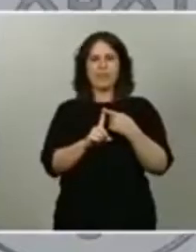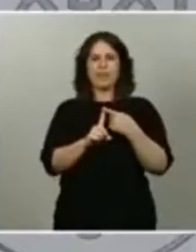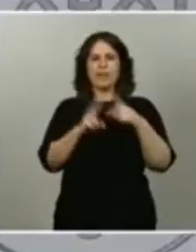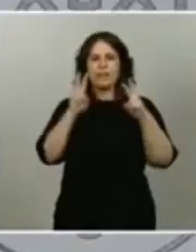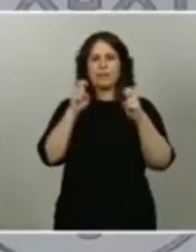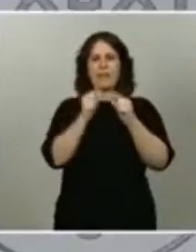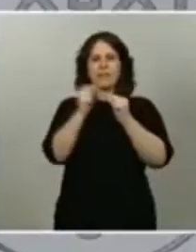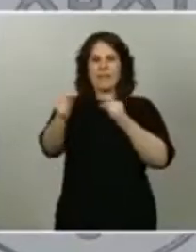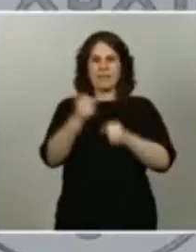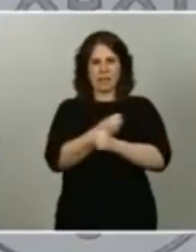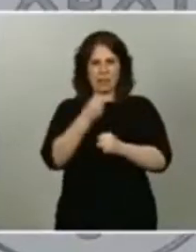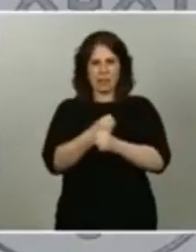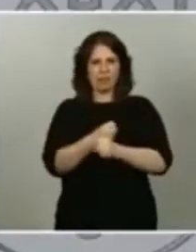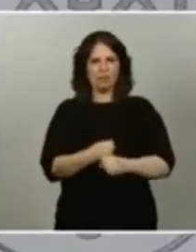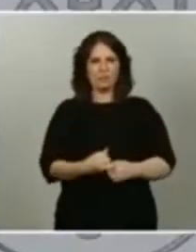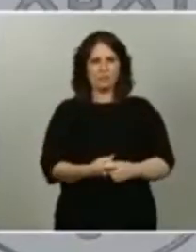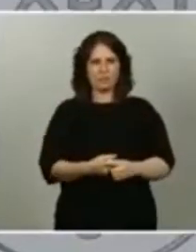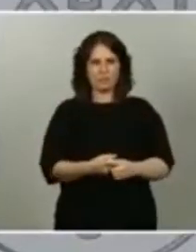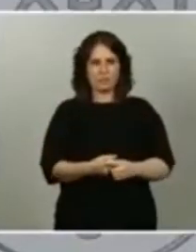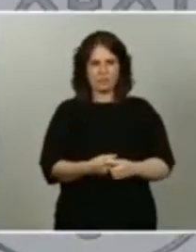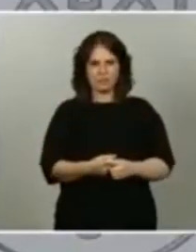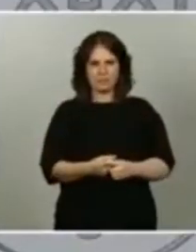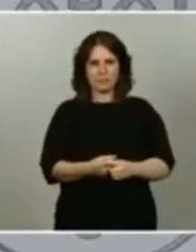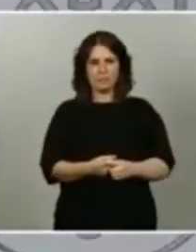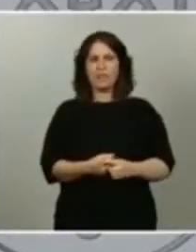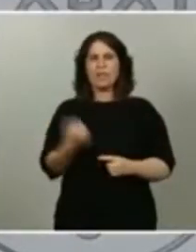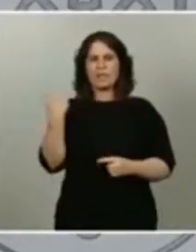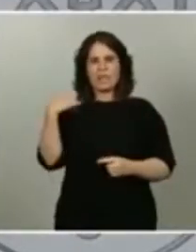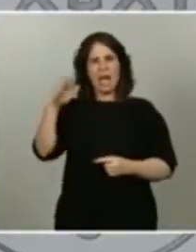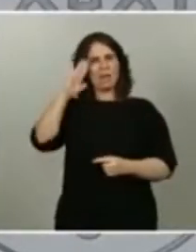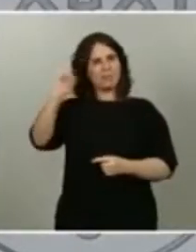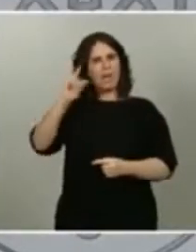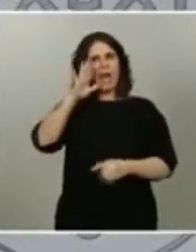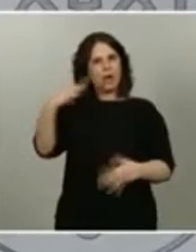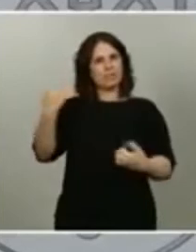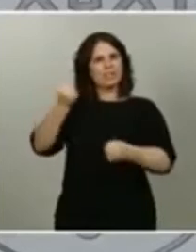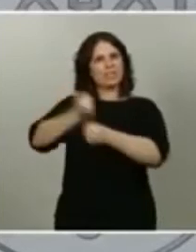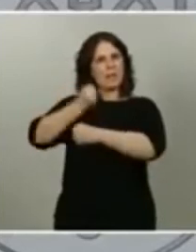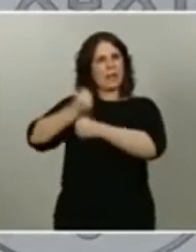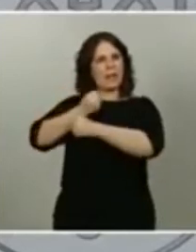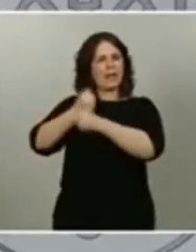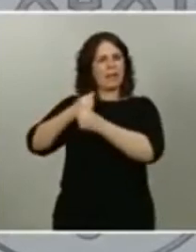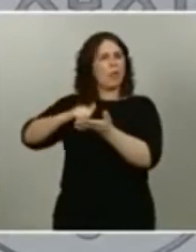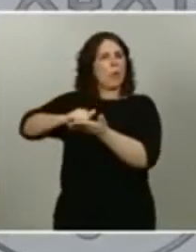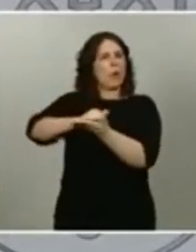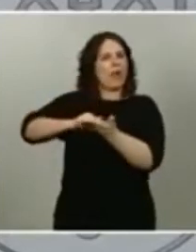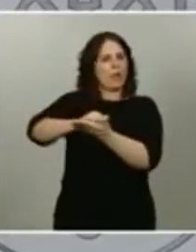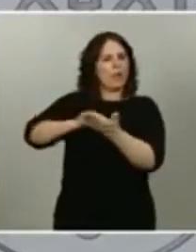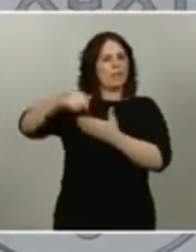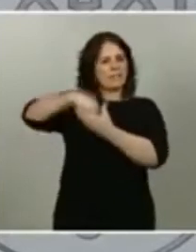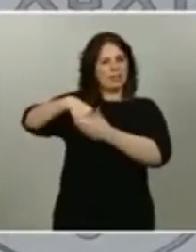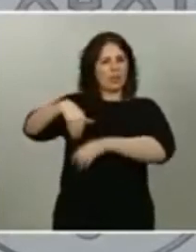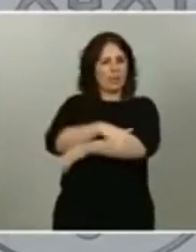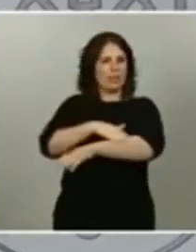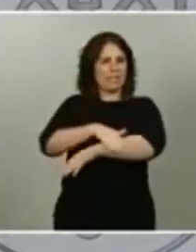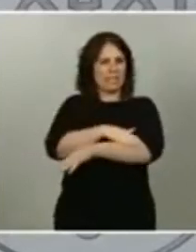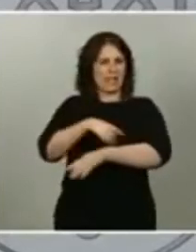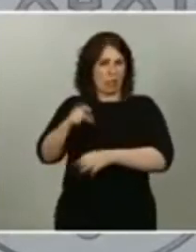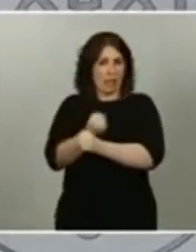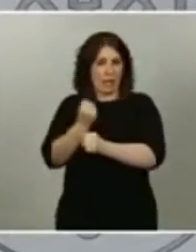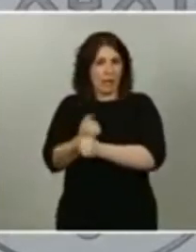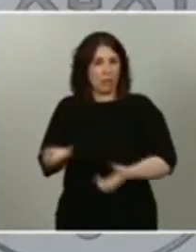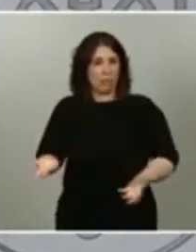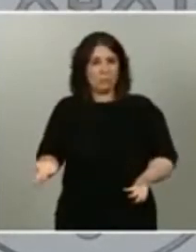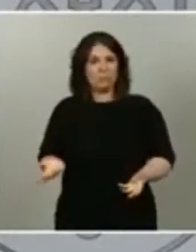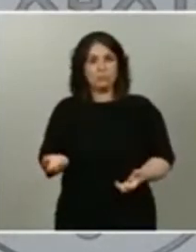Hay borradores que se están trabajando por parte del ministerio competente y que todavía